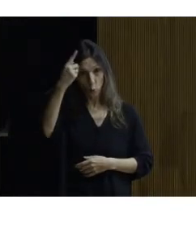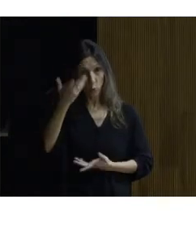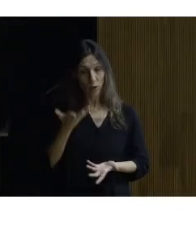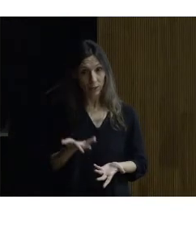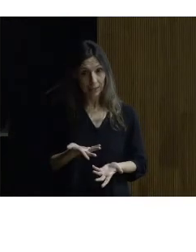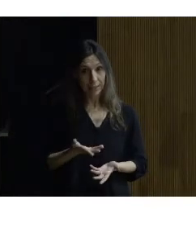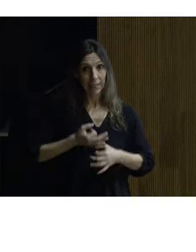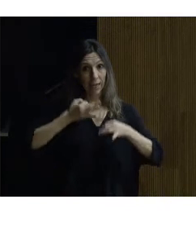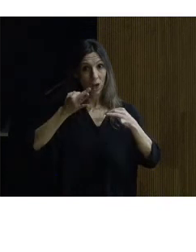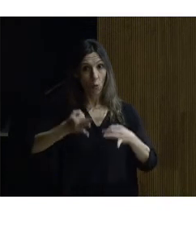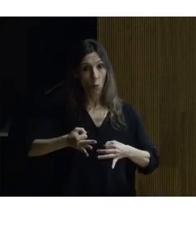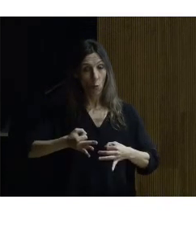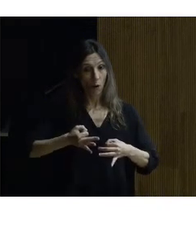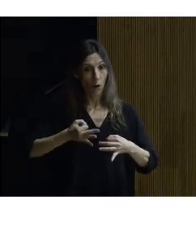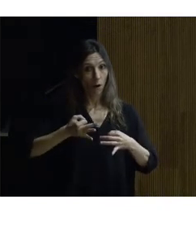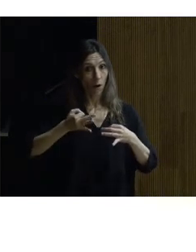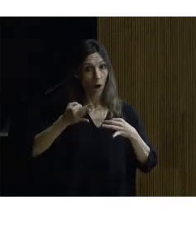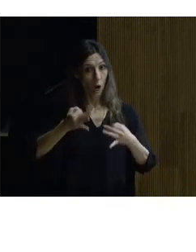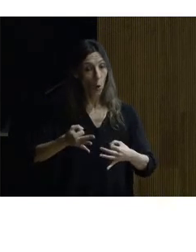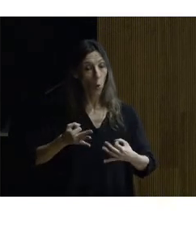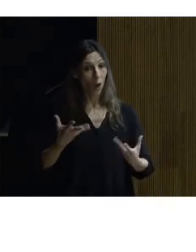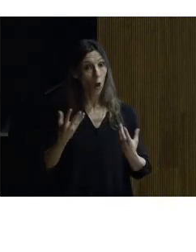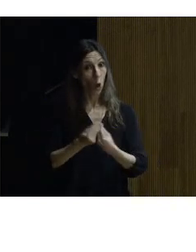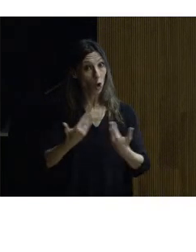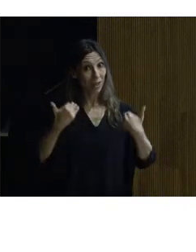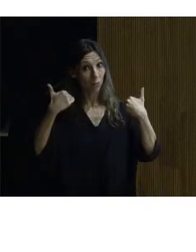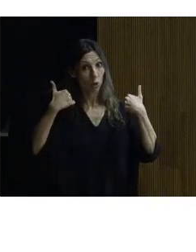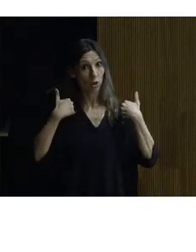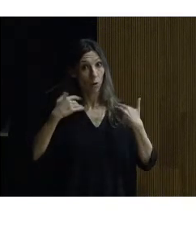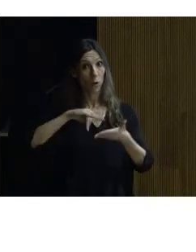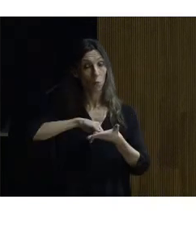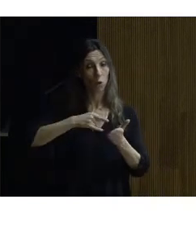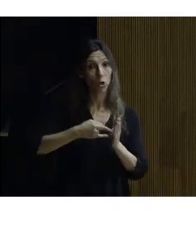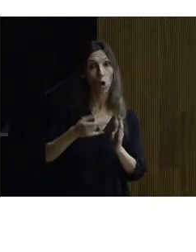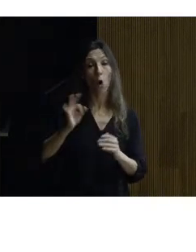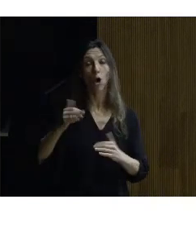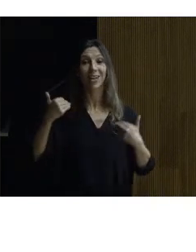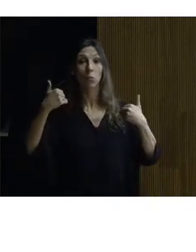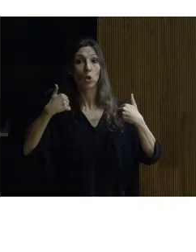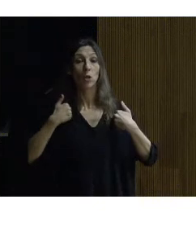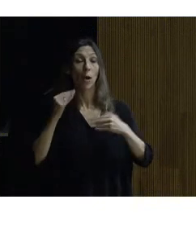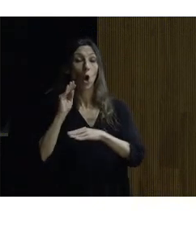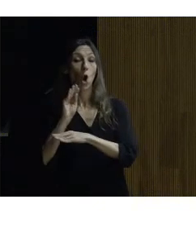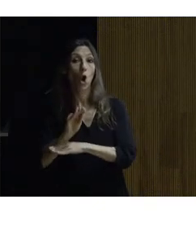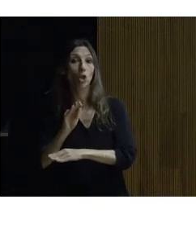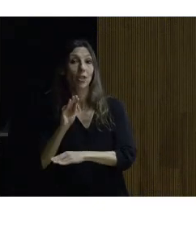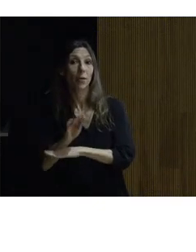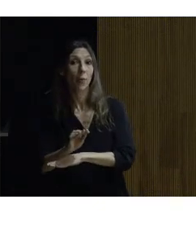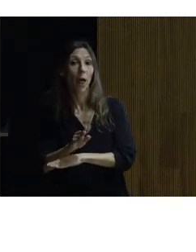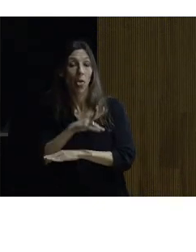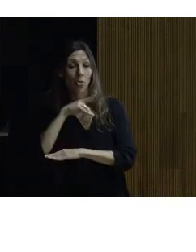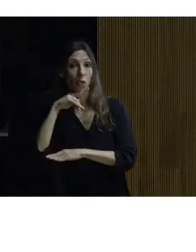siempre de la mano o bien del responsable del proyecto o bien del responsable de conservación lo que vemos es cómo